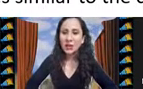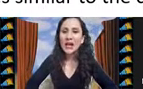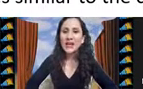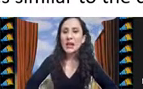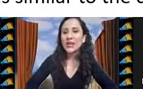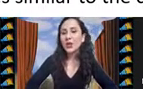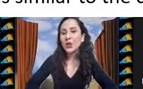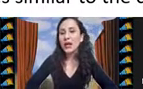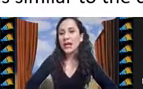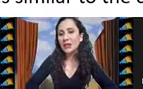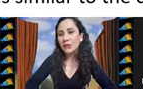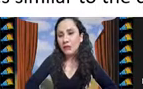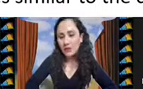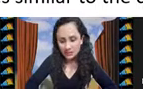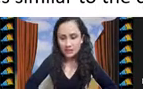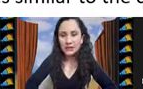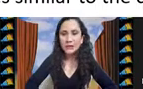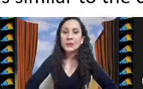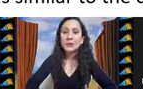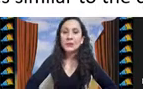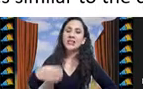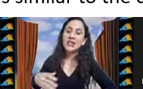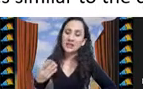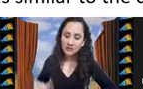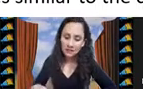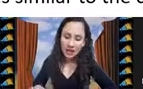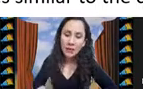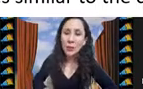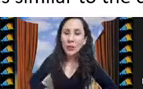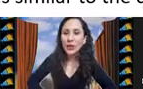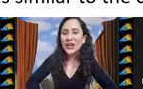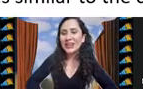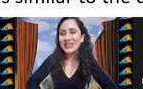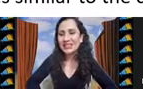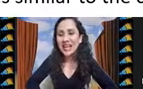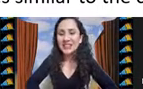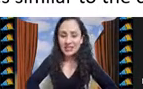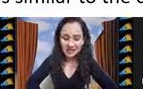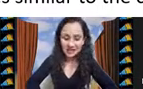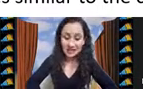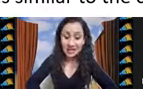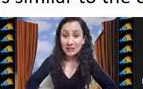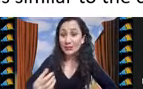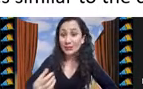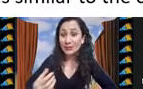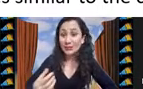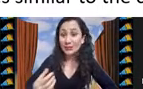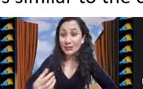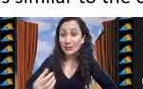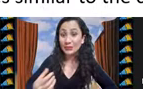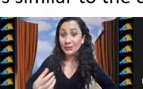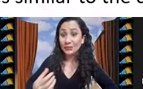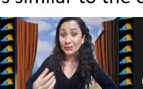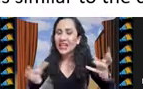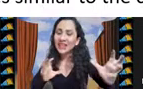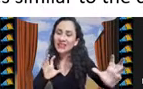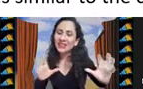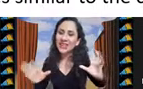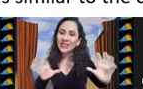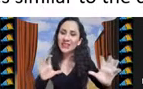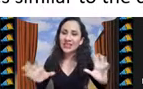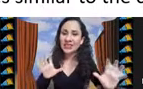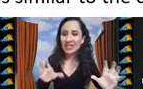de la literatura realmente no eran difíciles y se necesitaba proponer instancias que